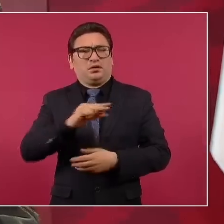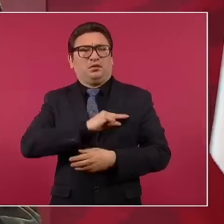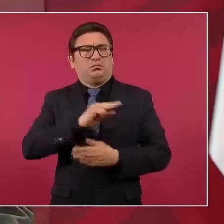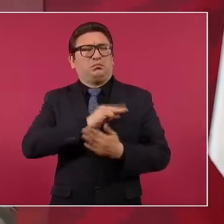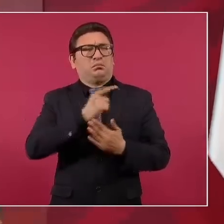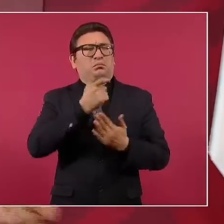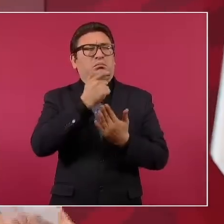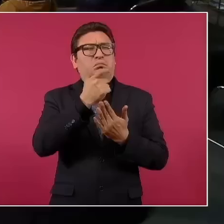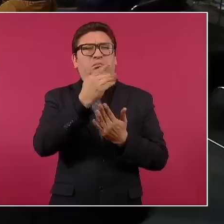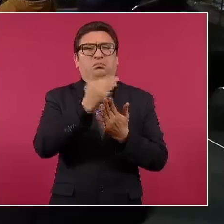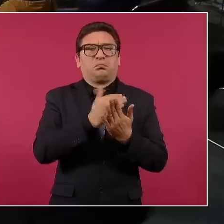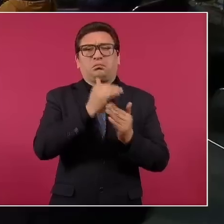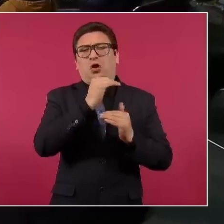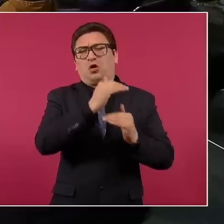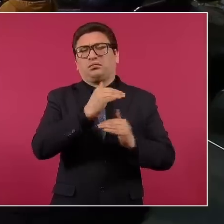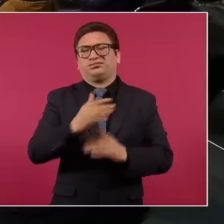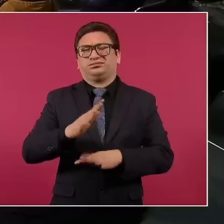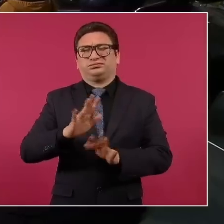Sí,